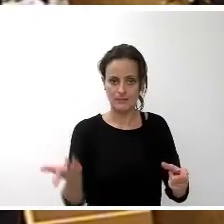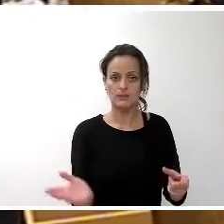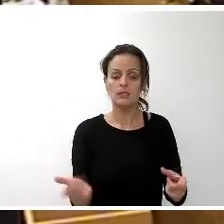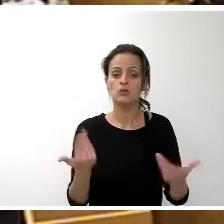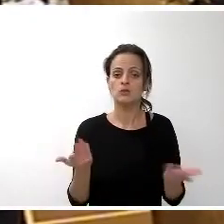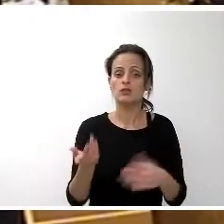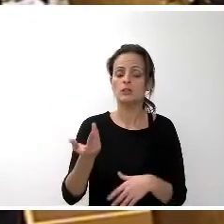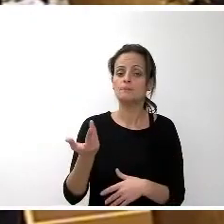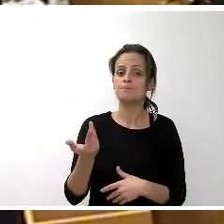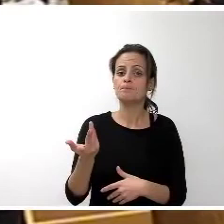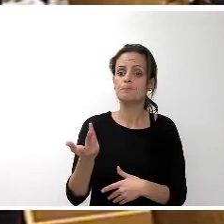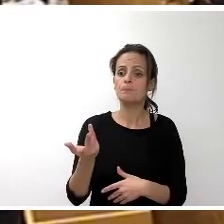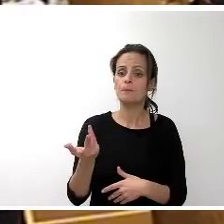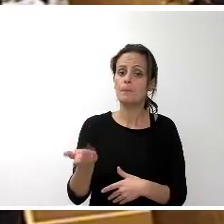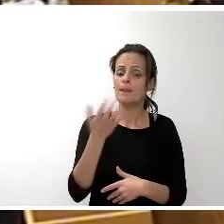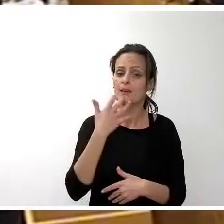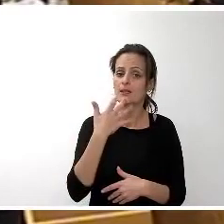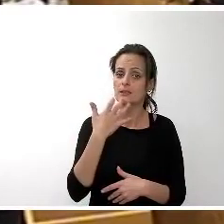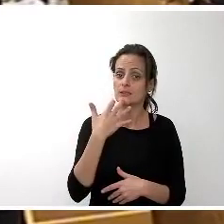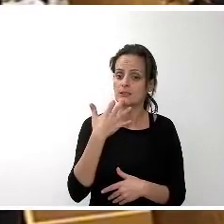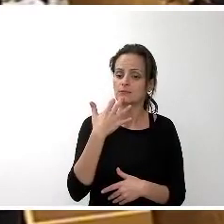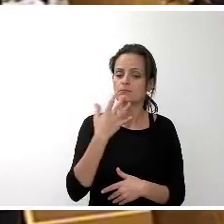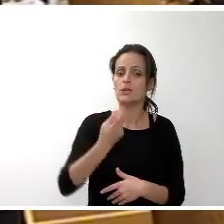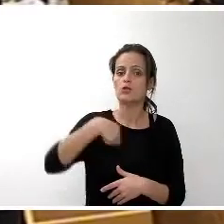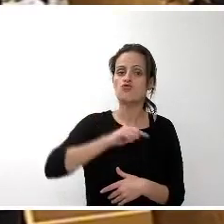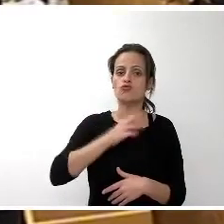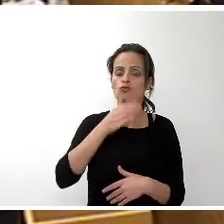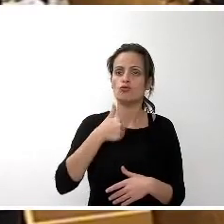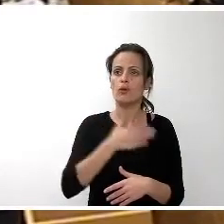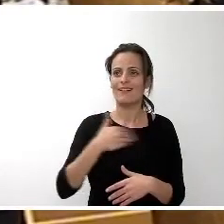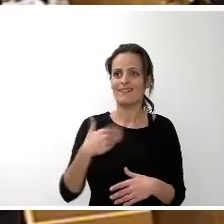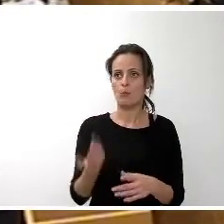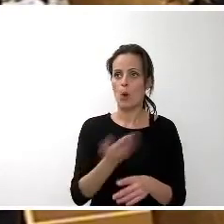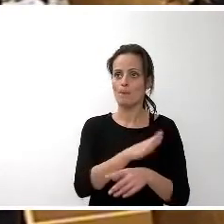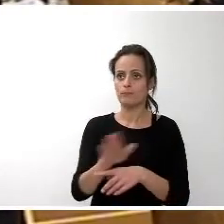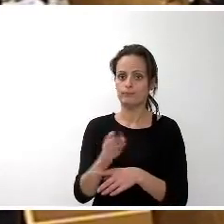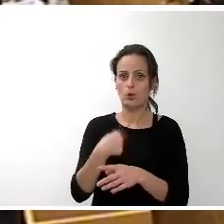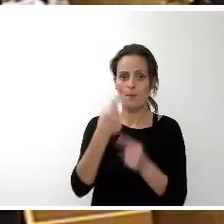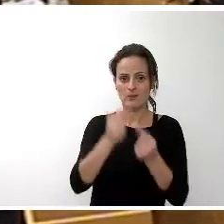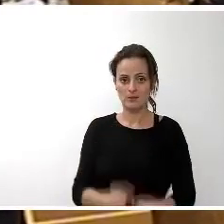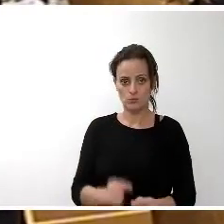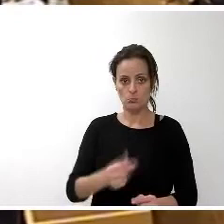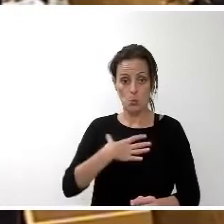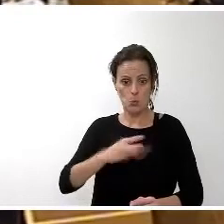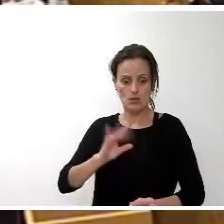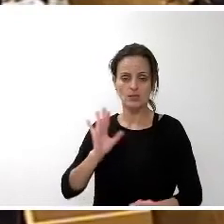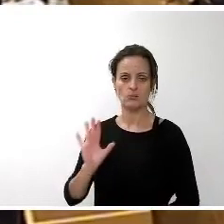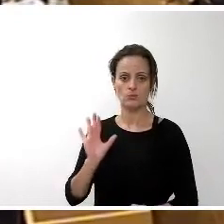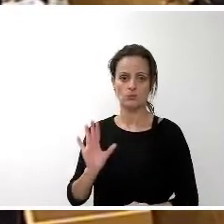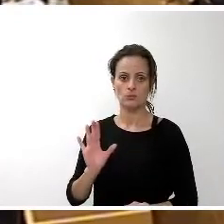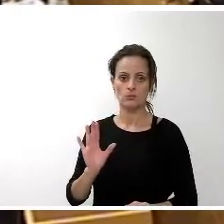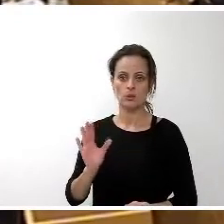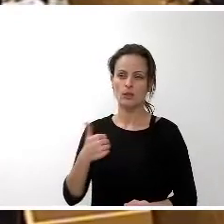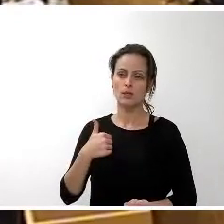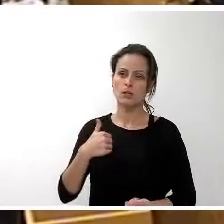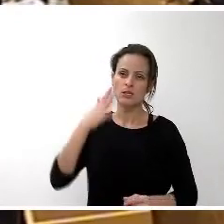nosotros si estuviésemos en la línea de presentar un presupuesto quizás lo hubiésemos presentado de otra forma con